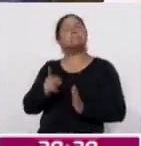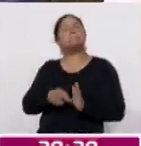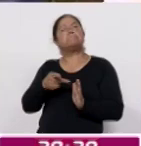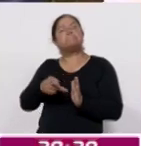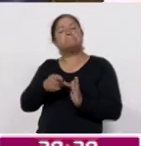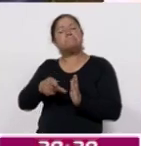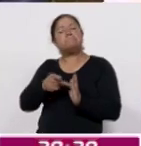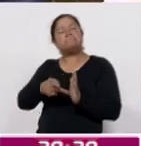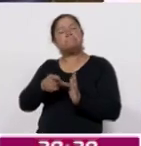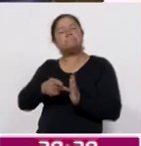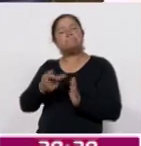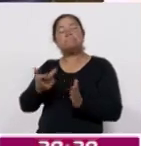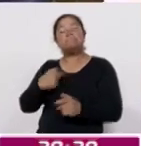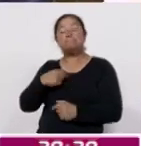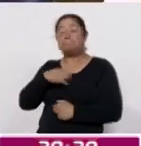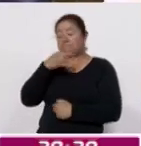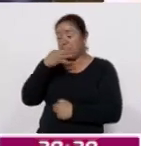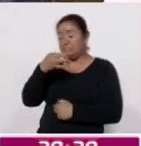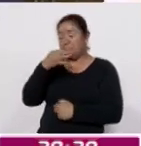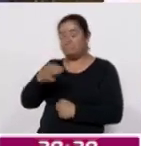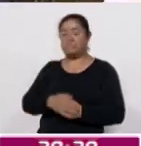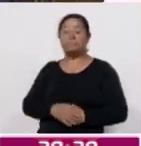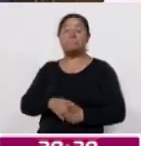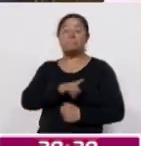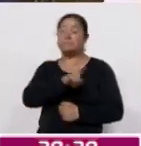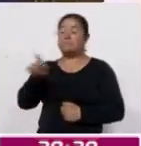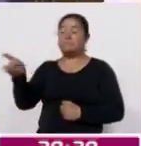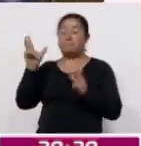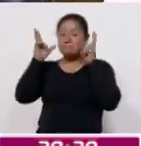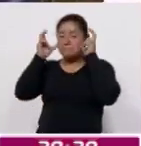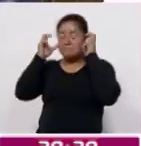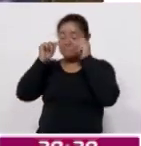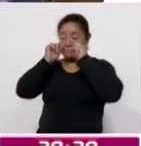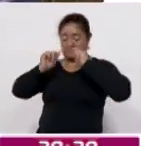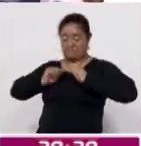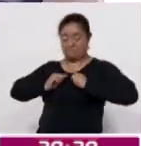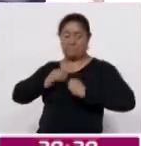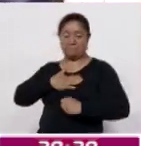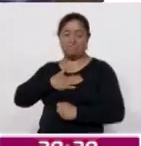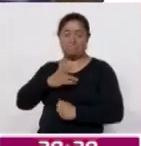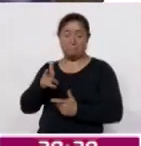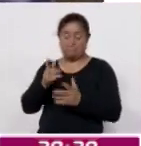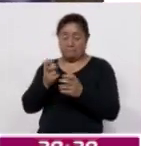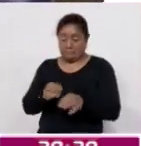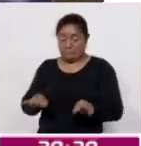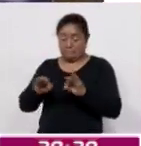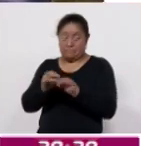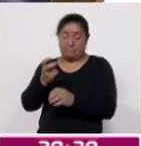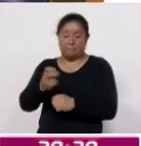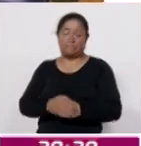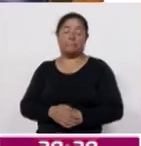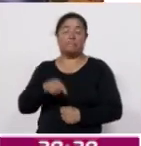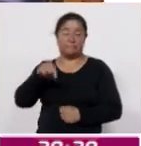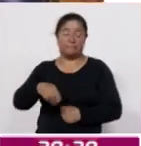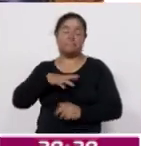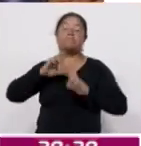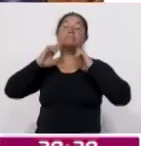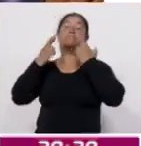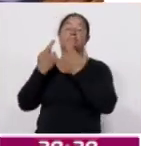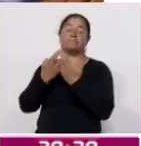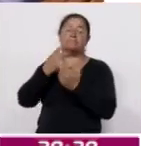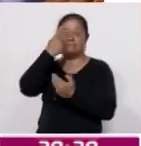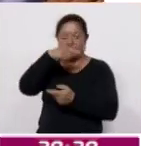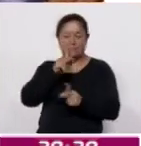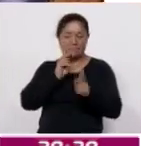y mil veces y que vamos a ser escuchados. Eso es lo más importante, porque es aquí donde nos reunimos